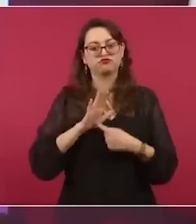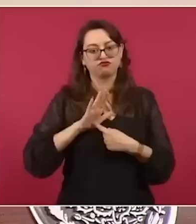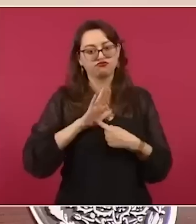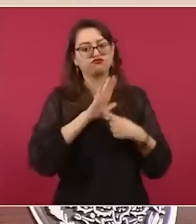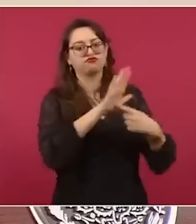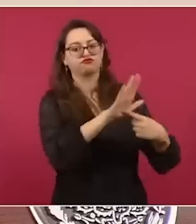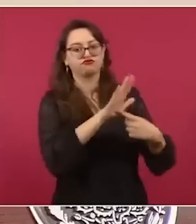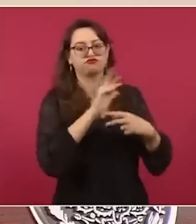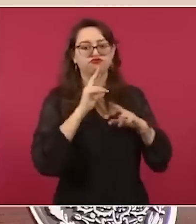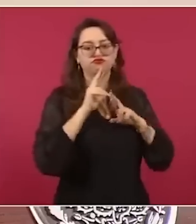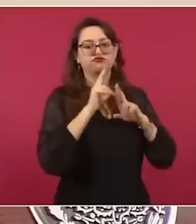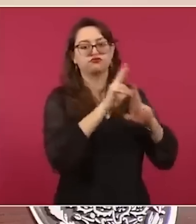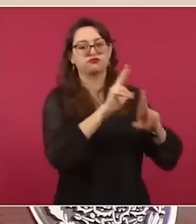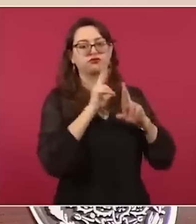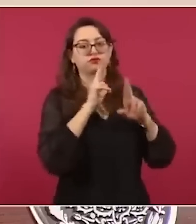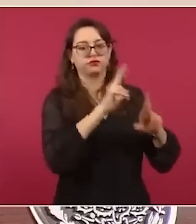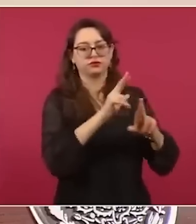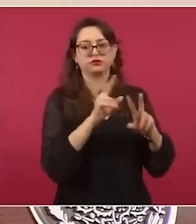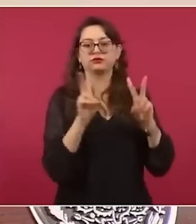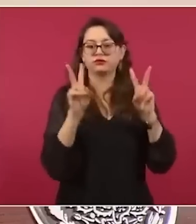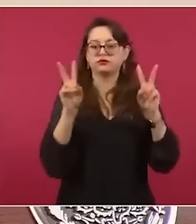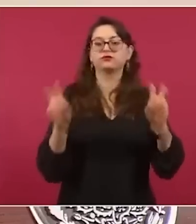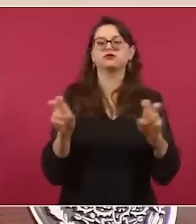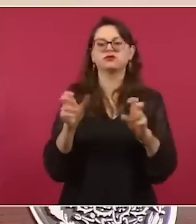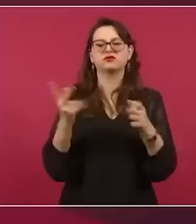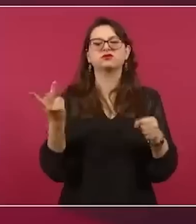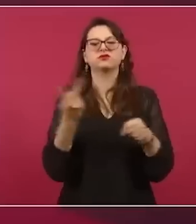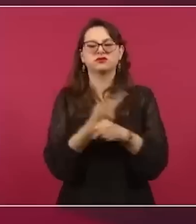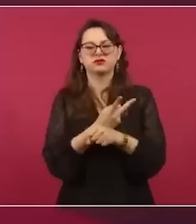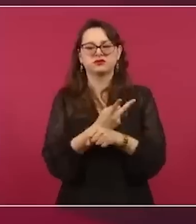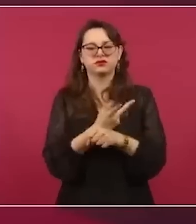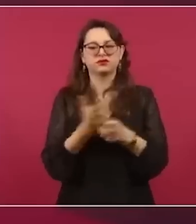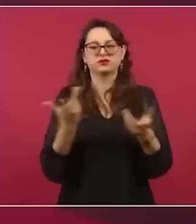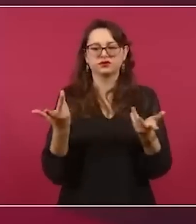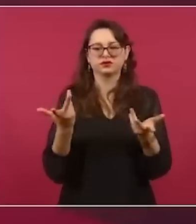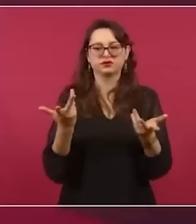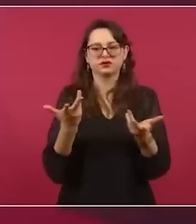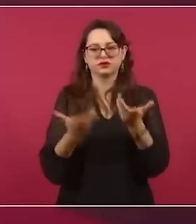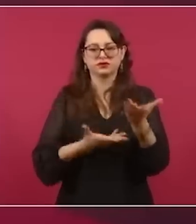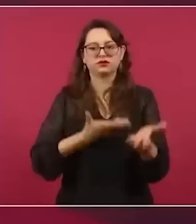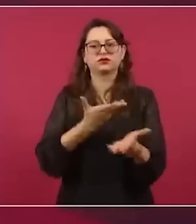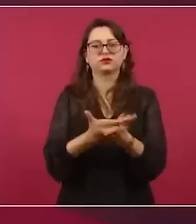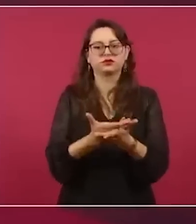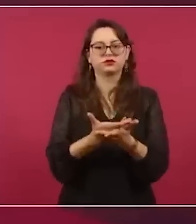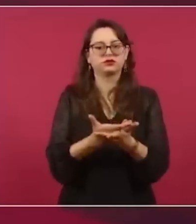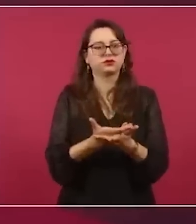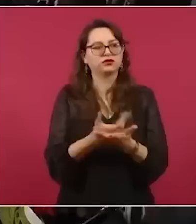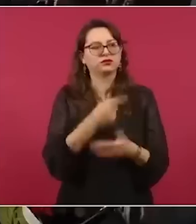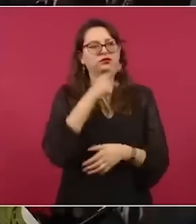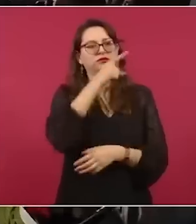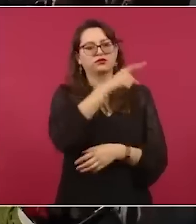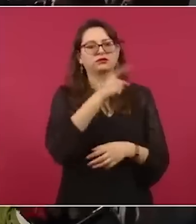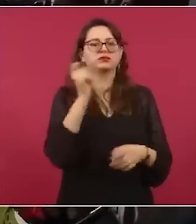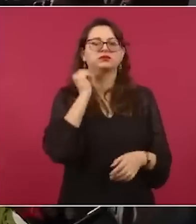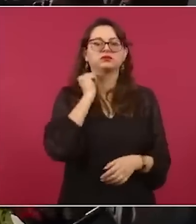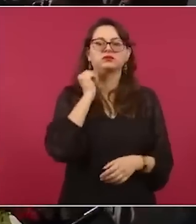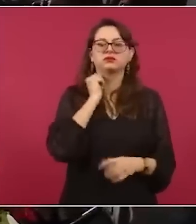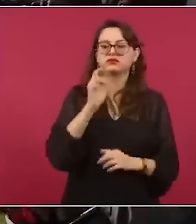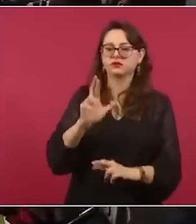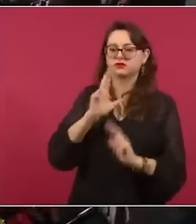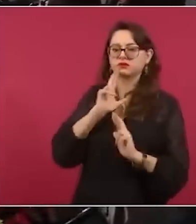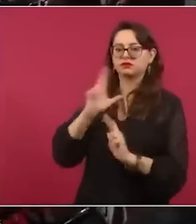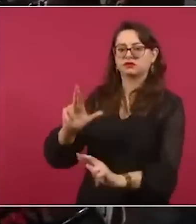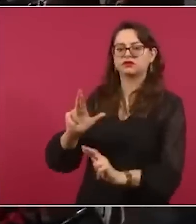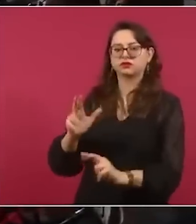haga un comentario sobre esa propuesta o respuesta del